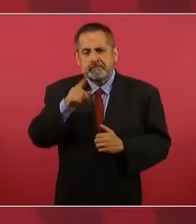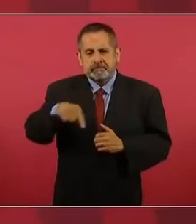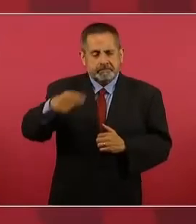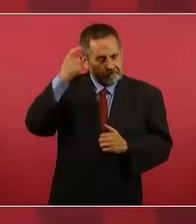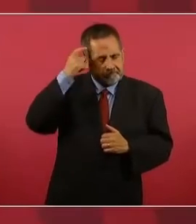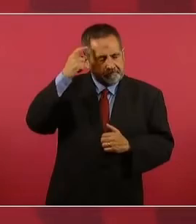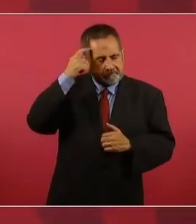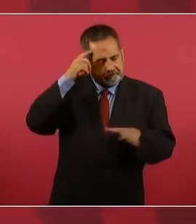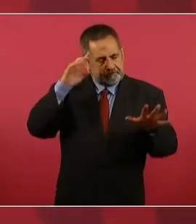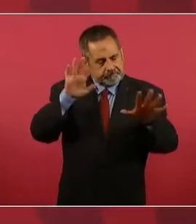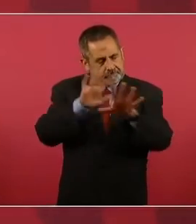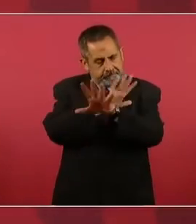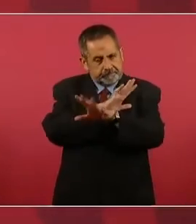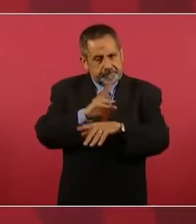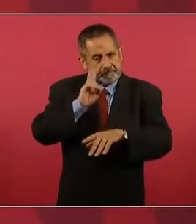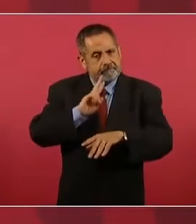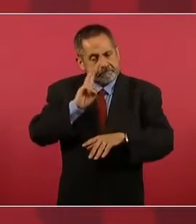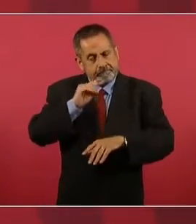de parecer.